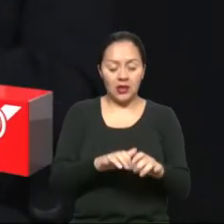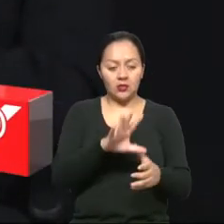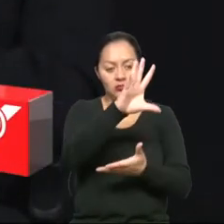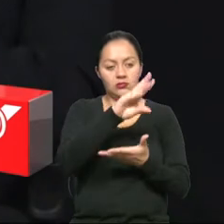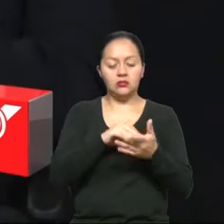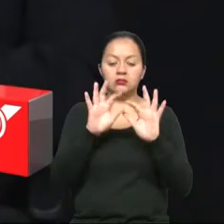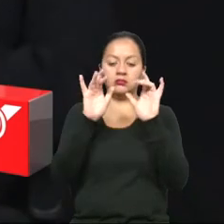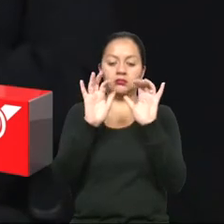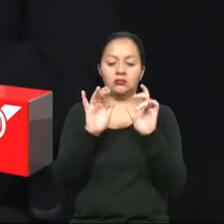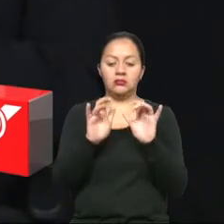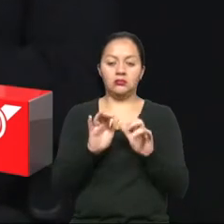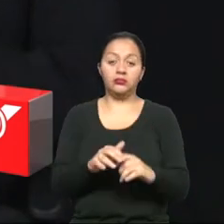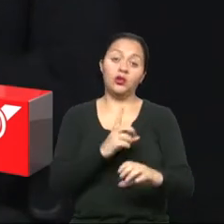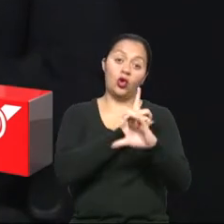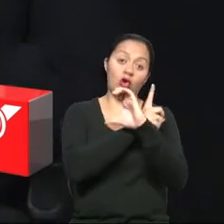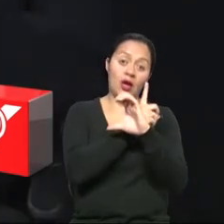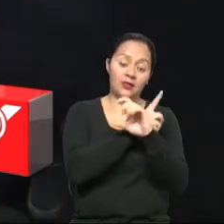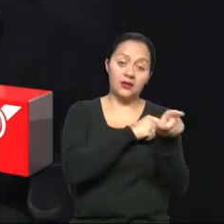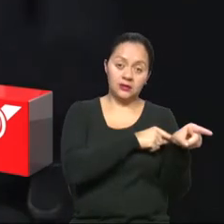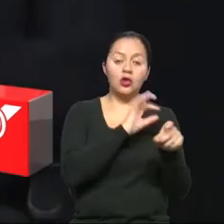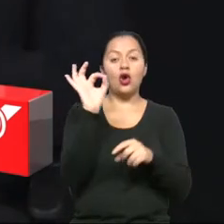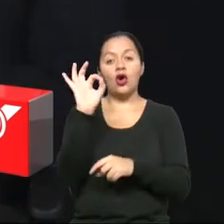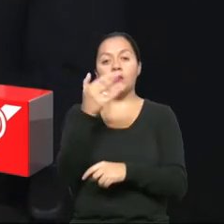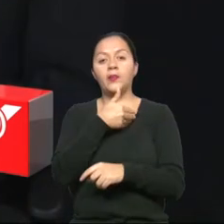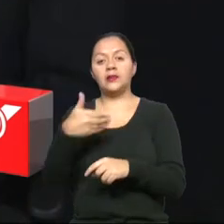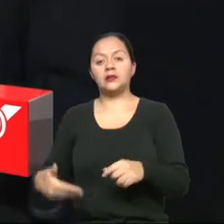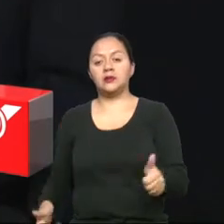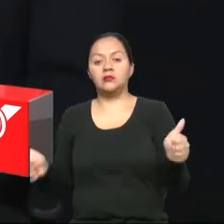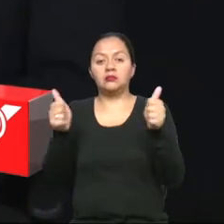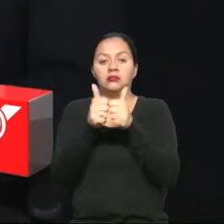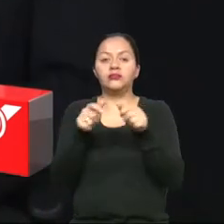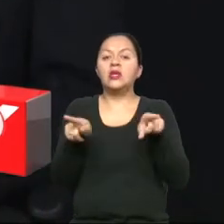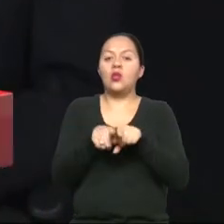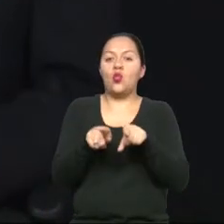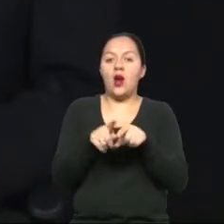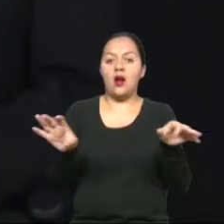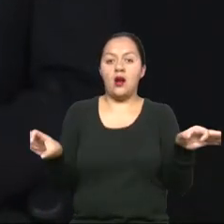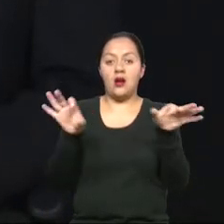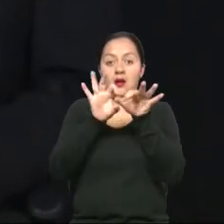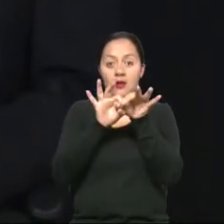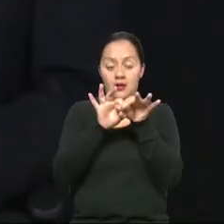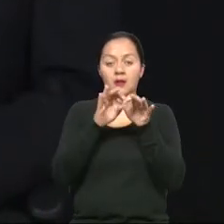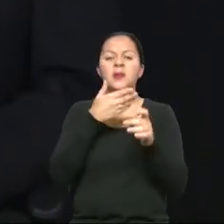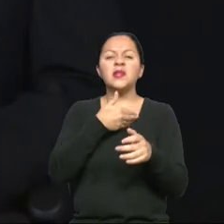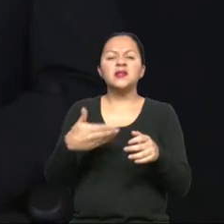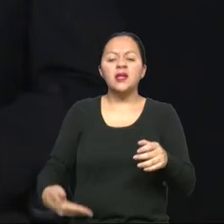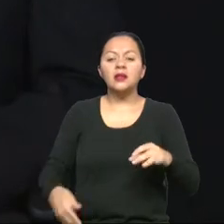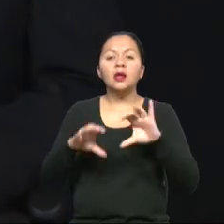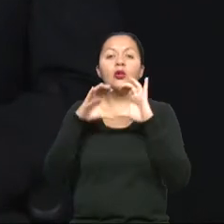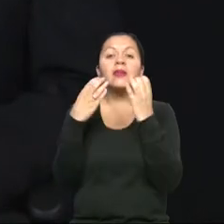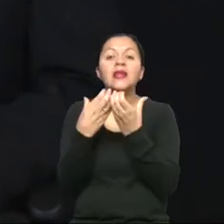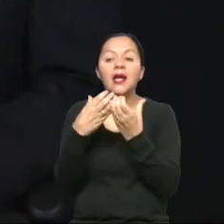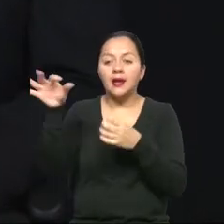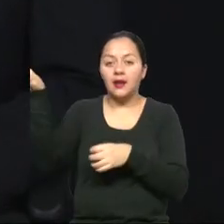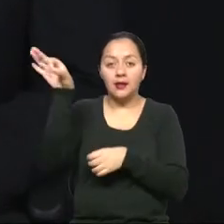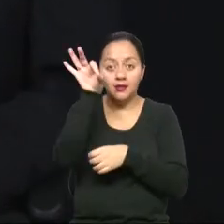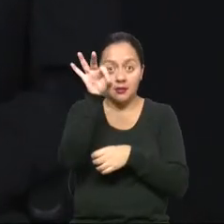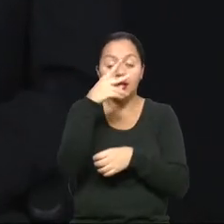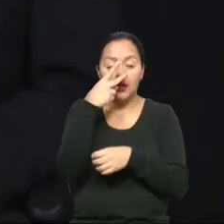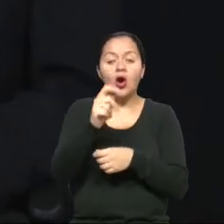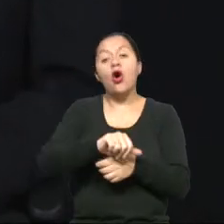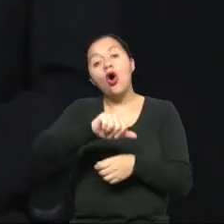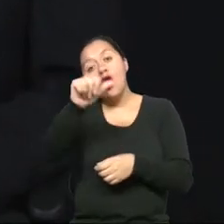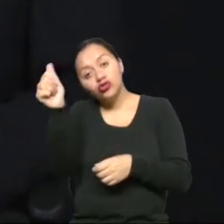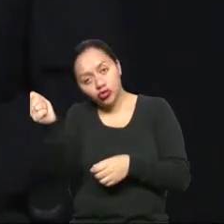del CONADIS y que la Presidencia le actúen con partes interesadas. Es un proyecto muy importante. Otra cosa que nosotros también estamos